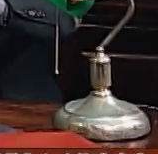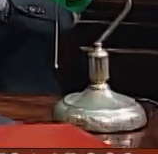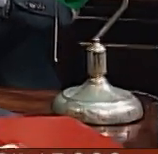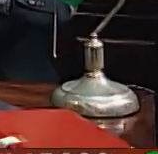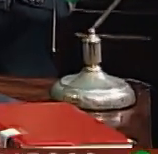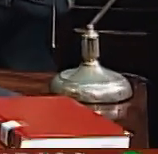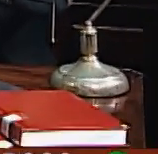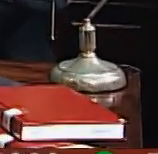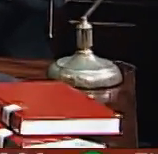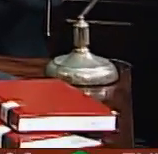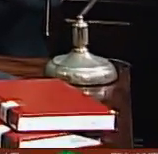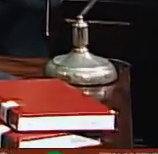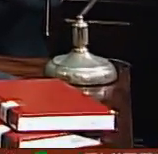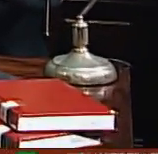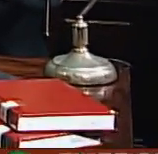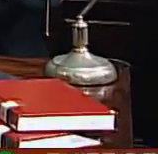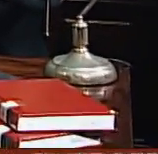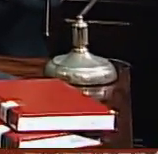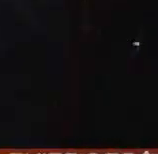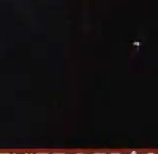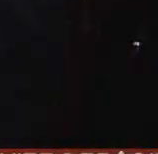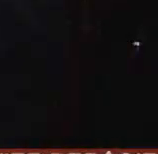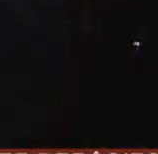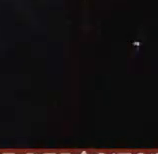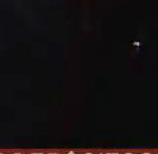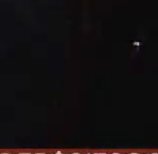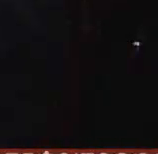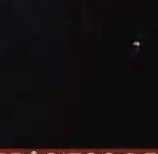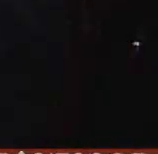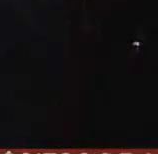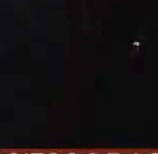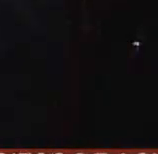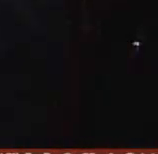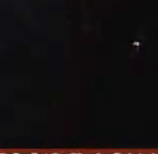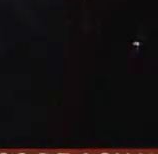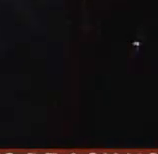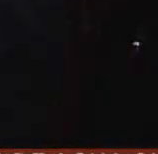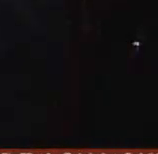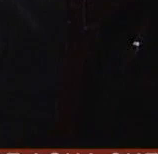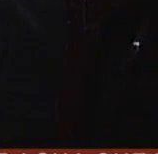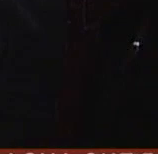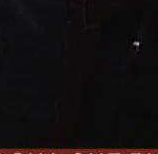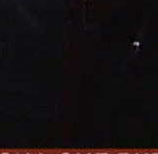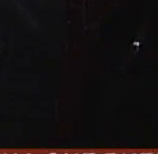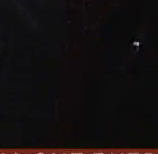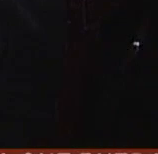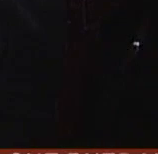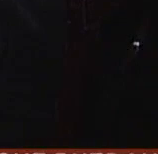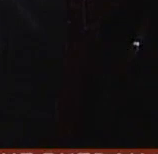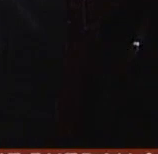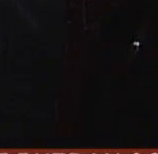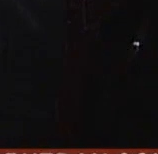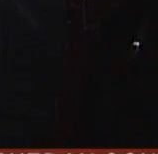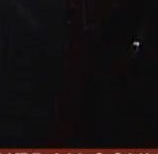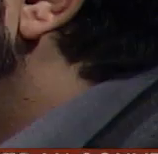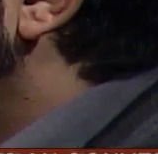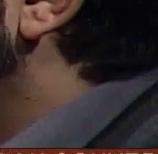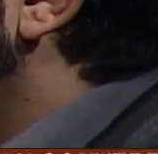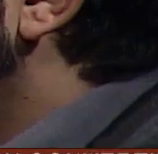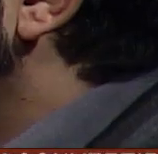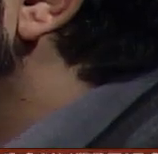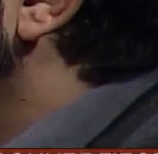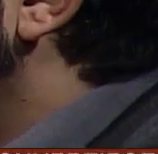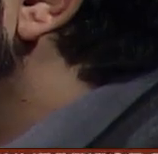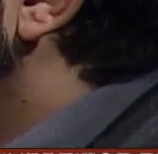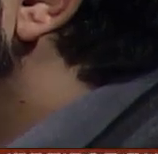generaciones actuales oye y seguramente tú lo sabrás expresar mejor pero la verdad es que han pasado géneros